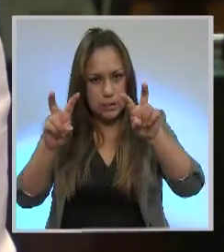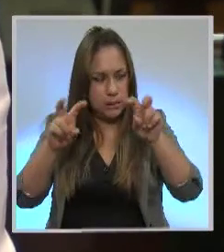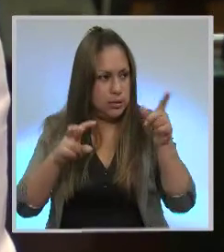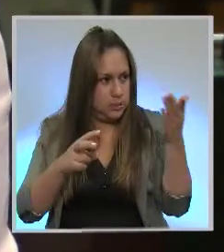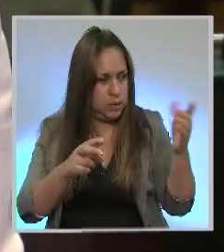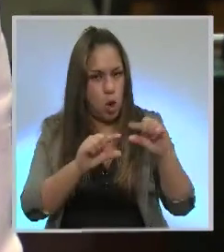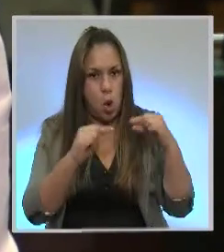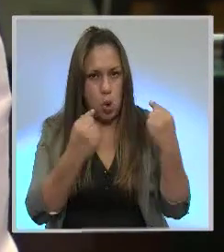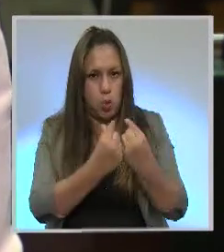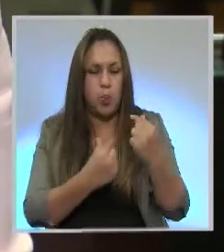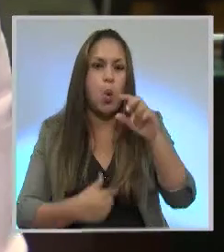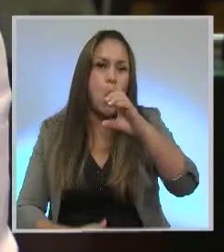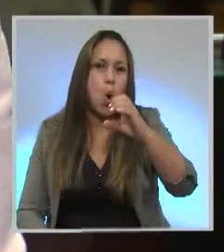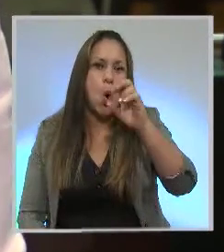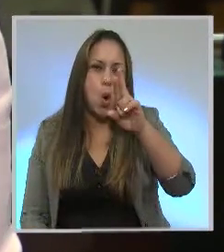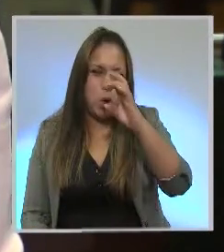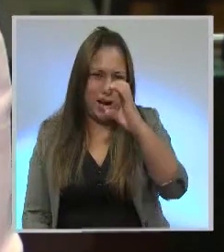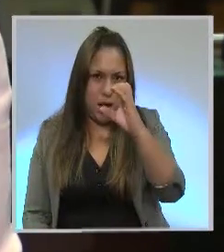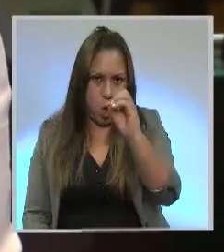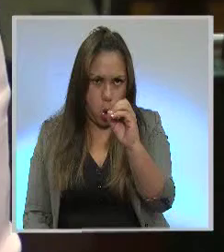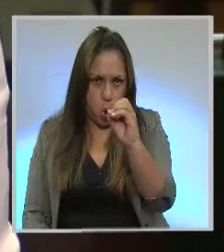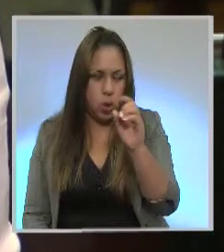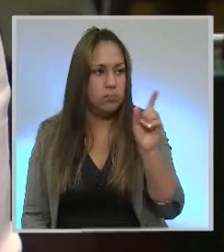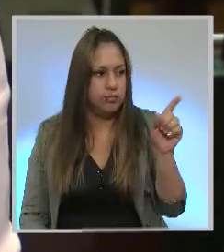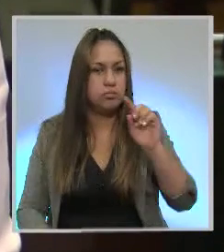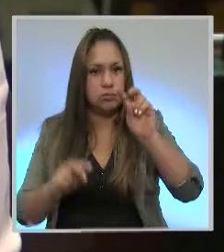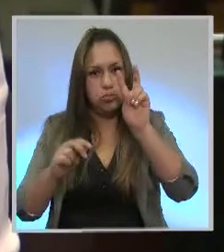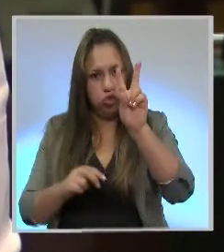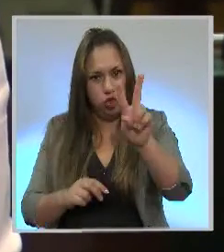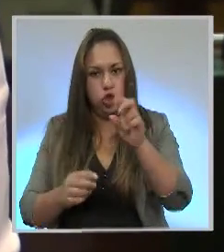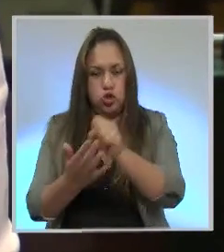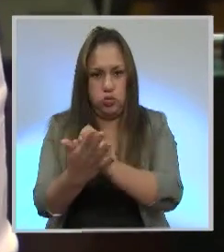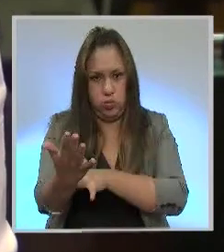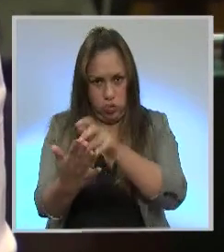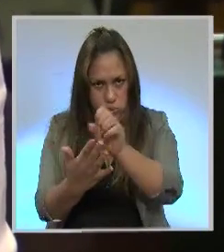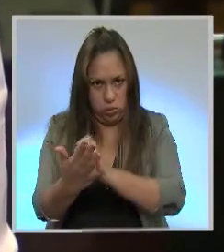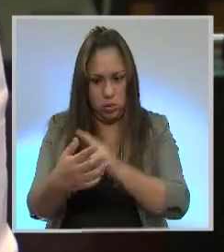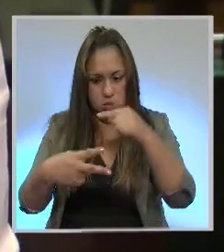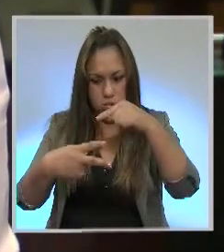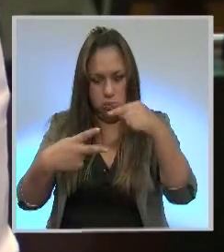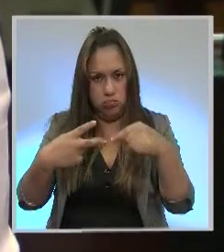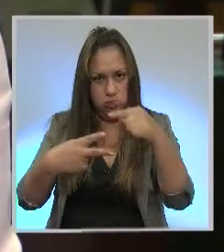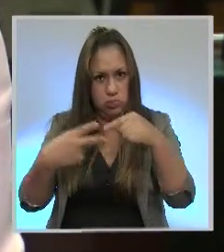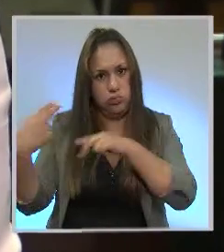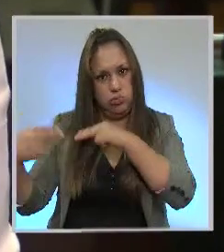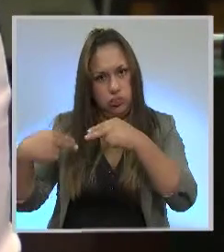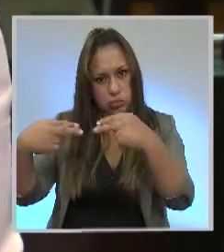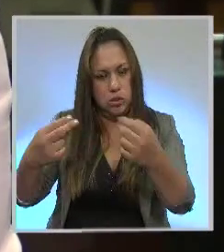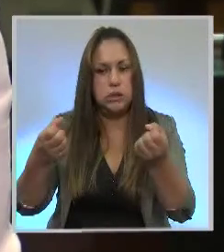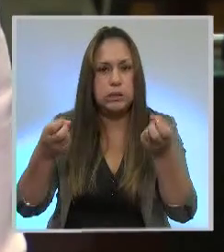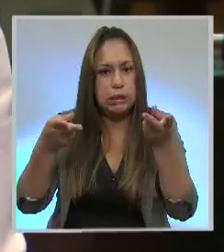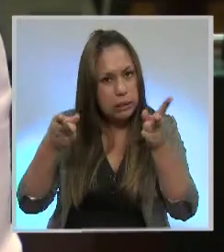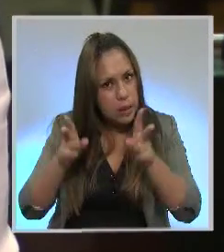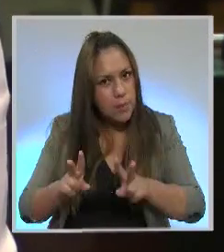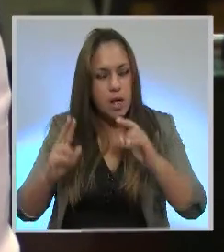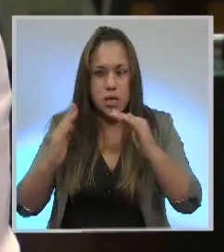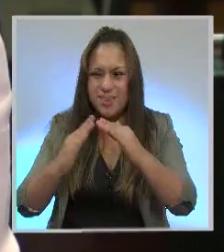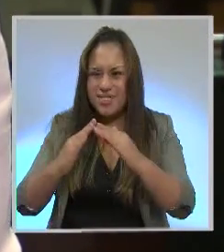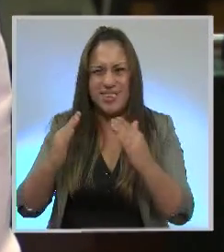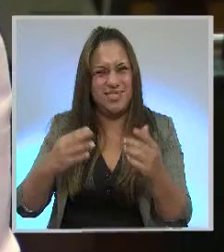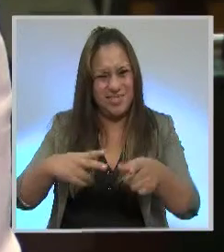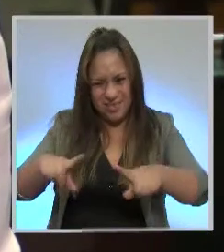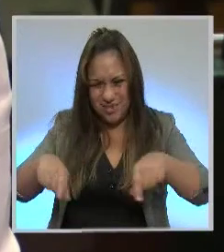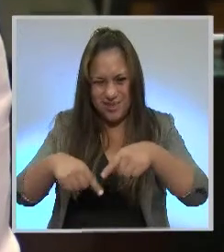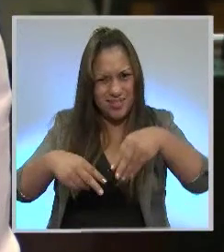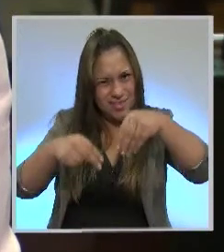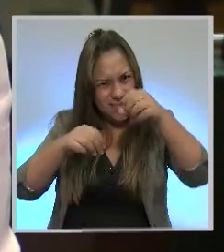respecto de lo que fue el retiro de los proyectos de ley vinculados con las herencias y la plusvalía, esta posibilidad de someterlos a